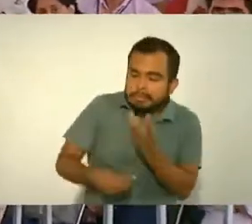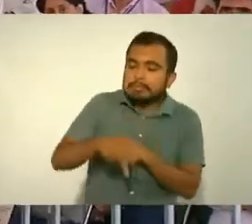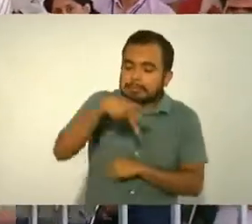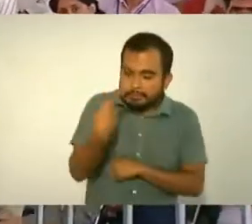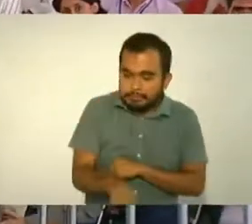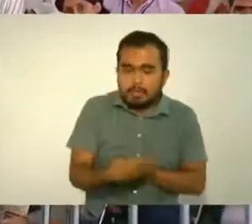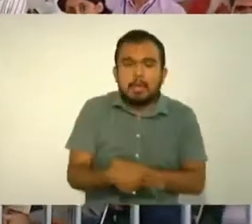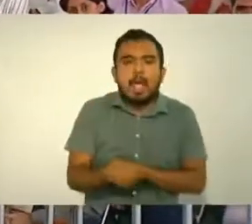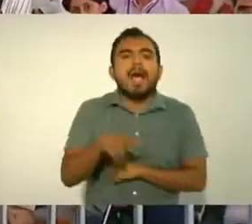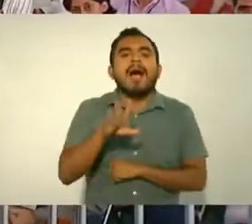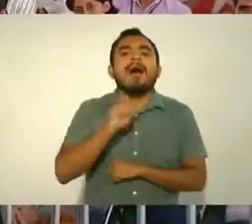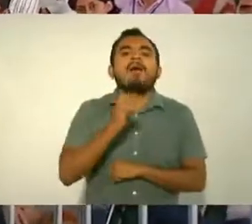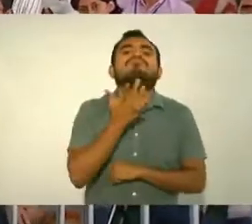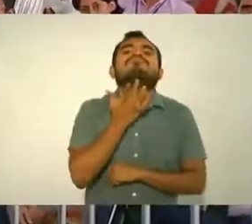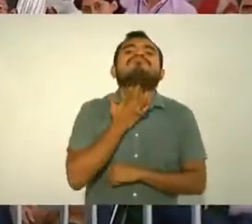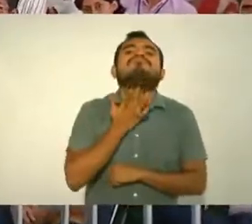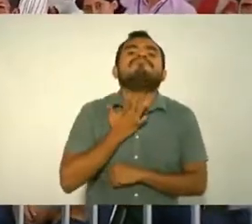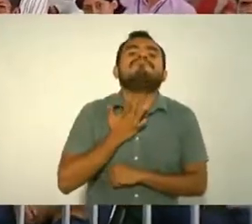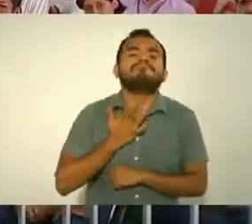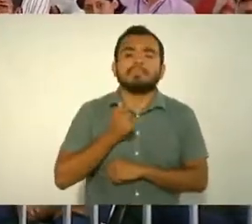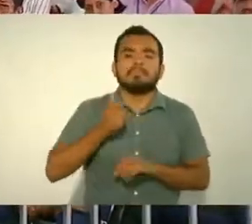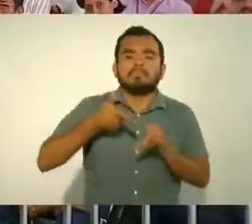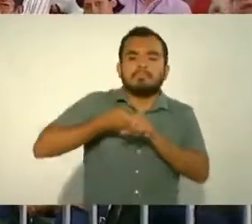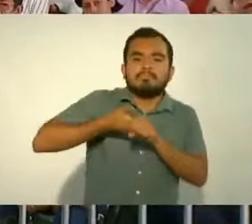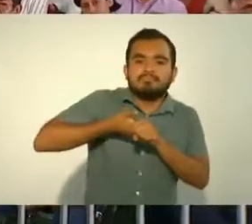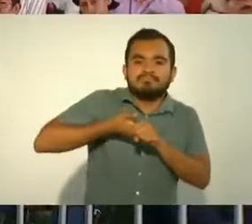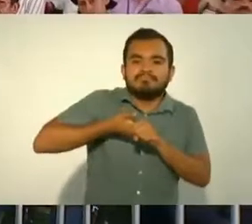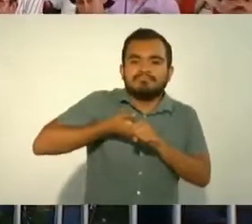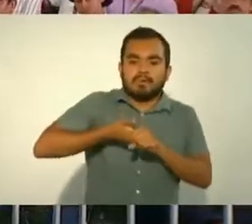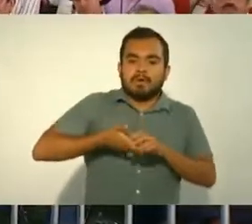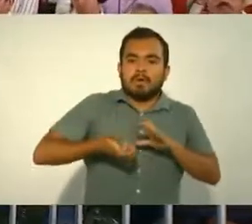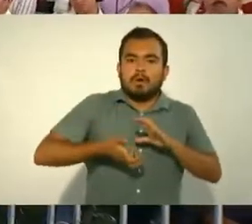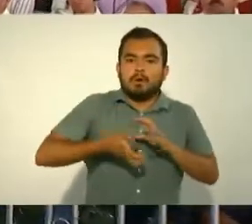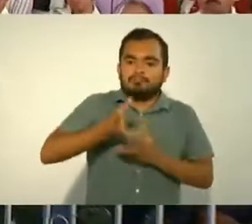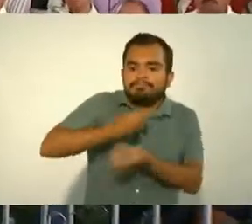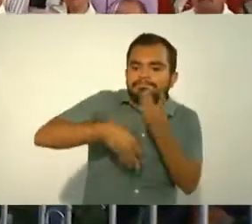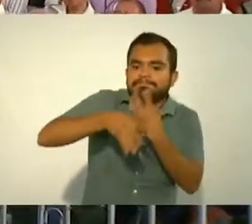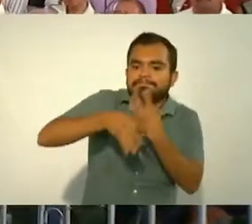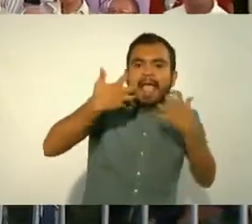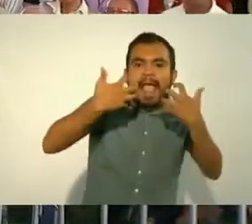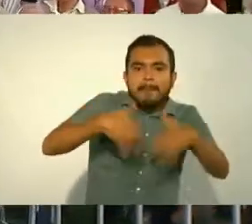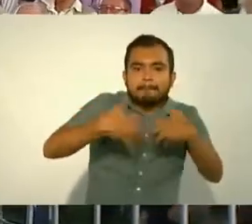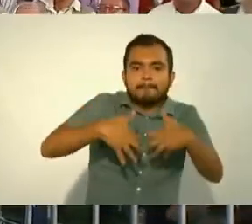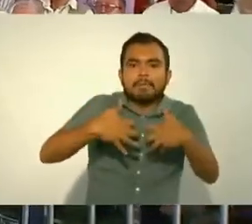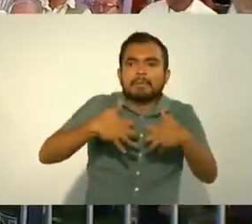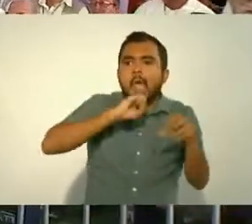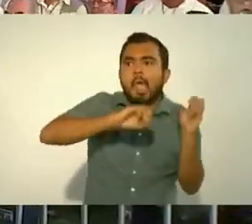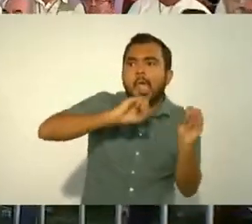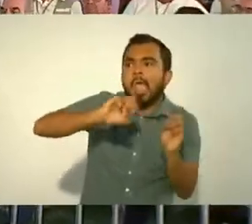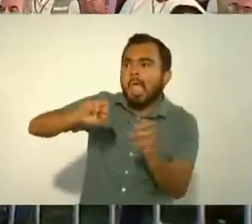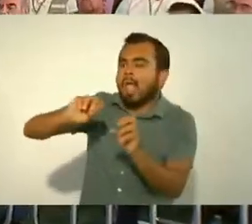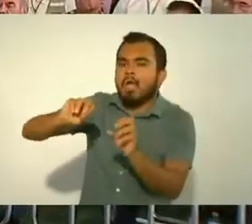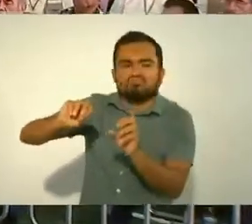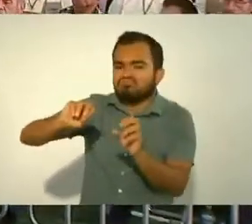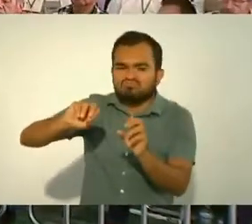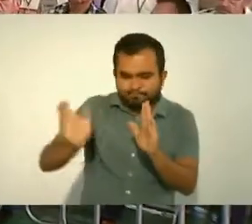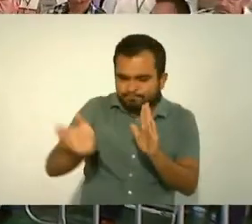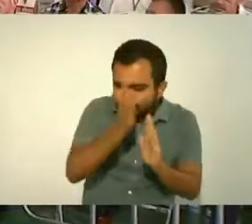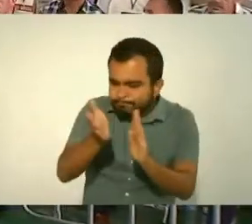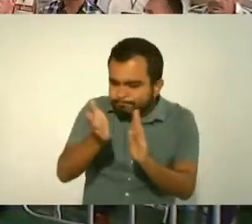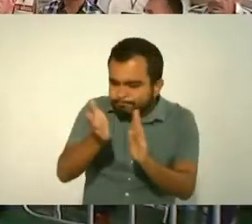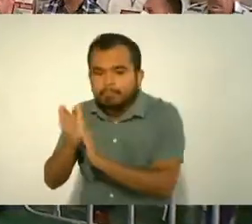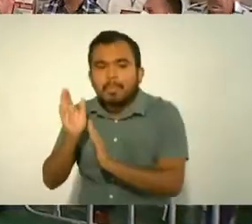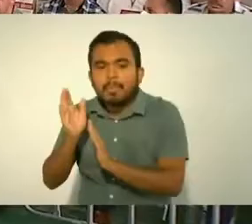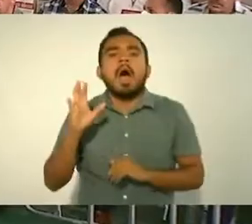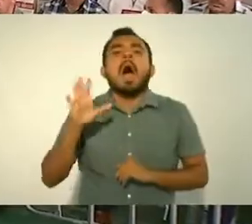se empezó a invertir, a cambiar las plantas, se han destinado como